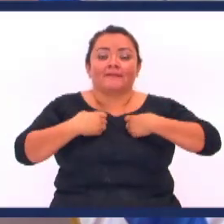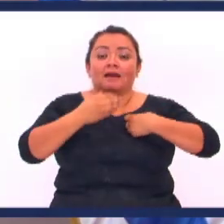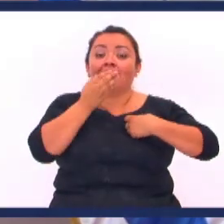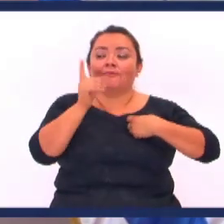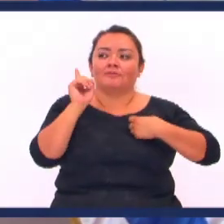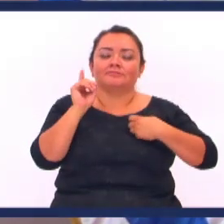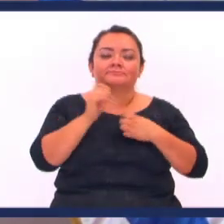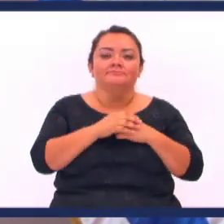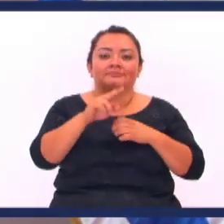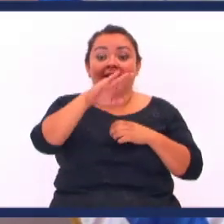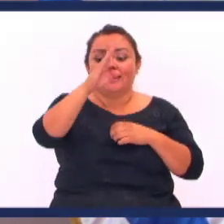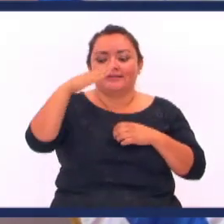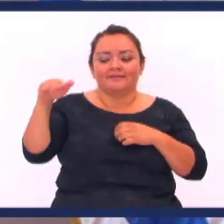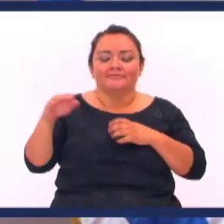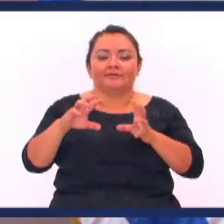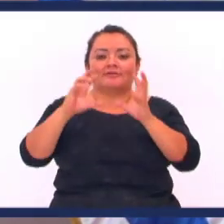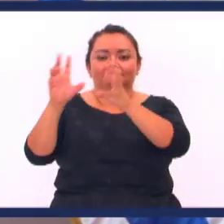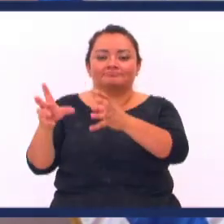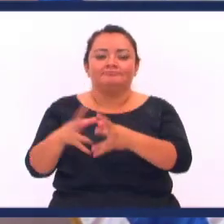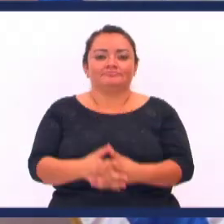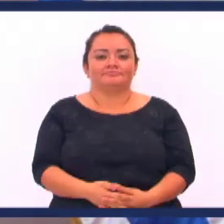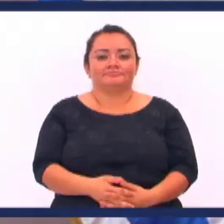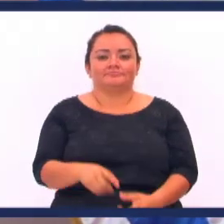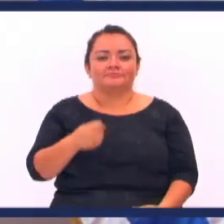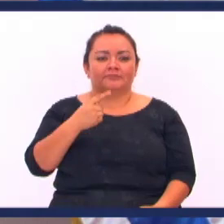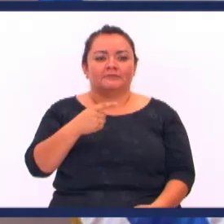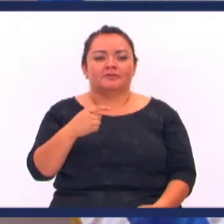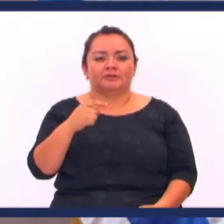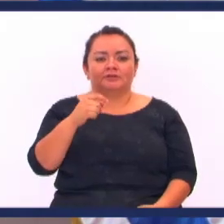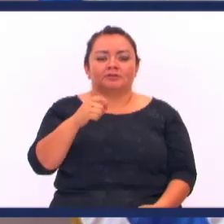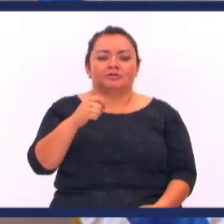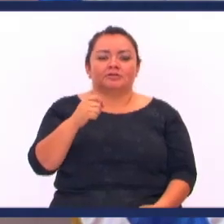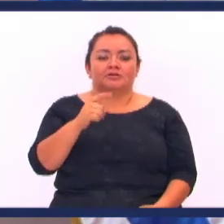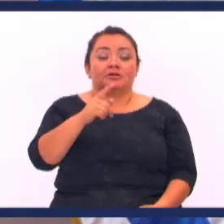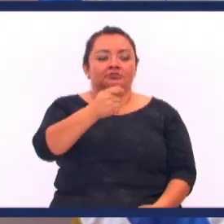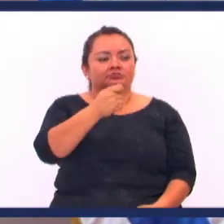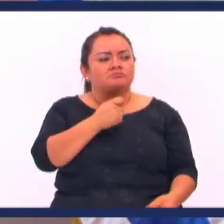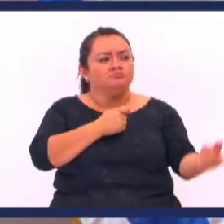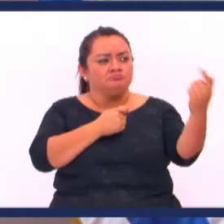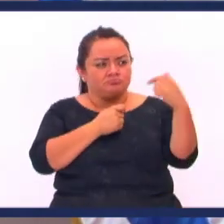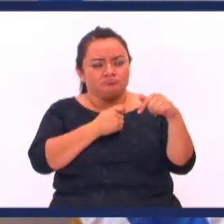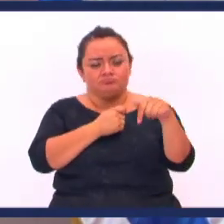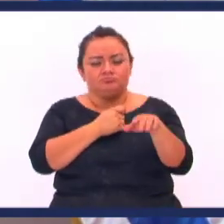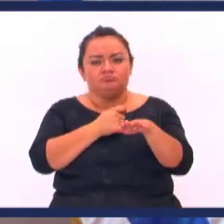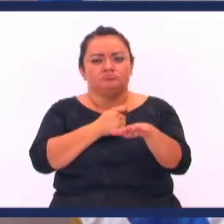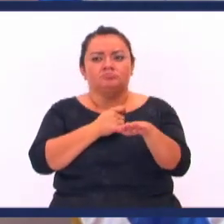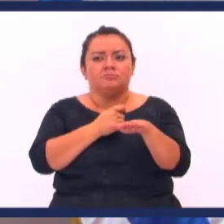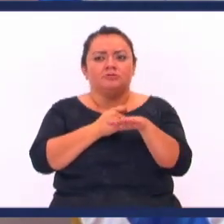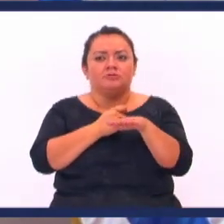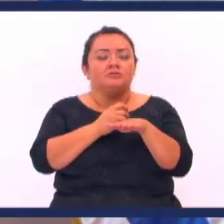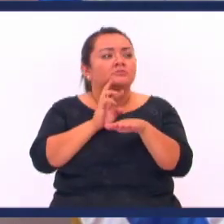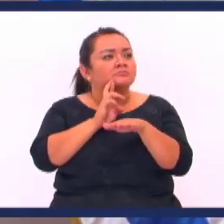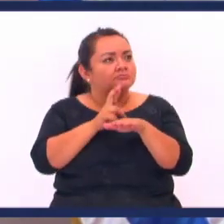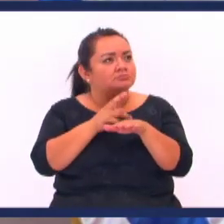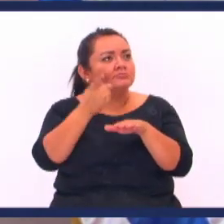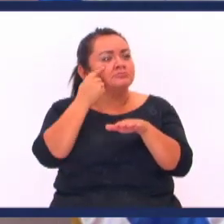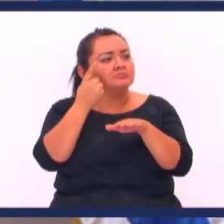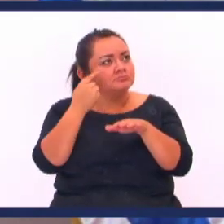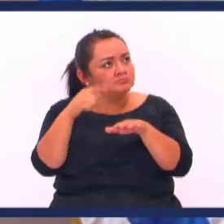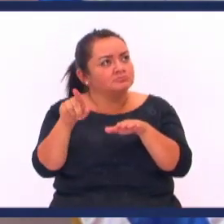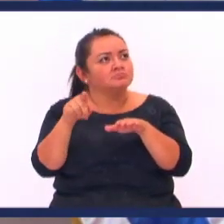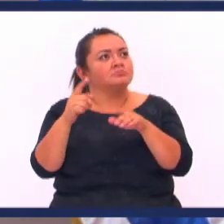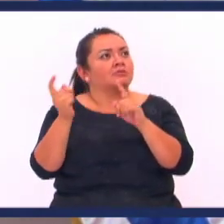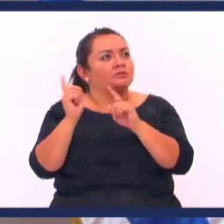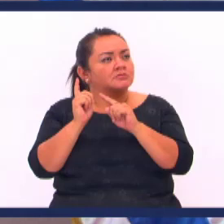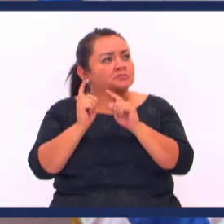agua En la parte Atrás del camión Y tan pronto El retén Lo detiene Pues a responder Las preguntas ¿De dónde viene?